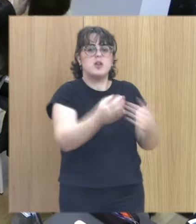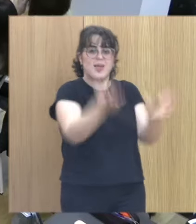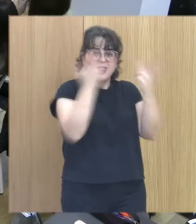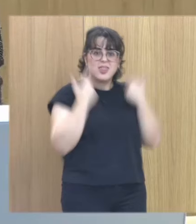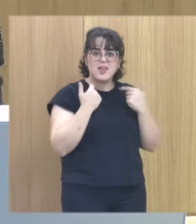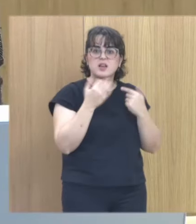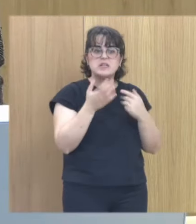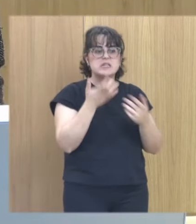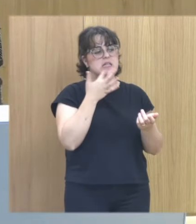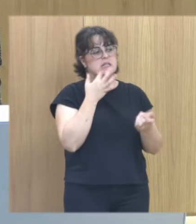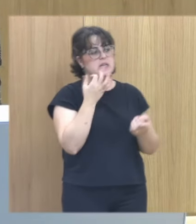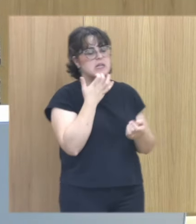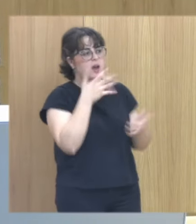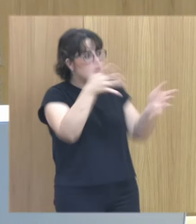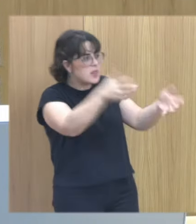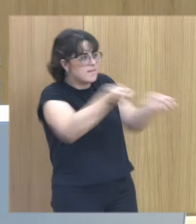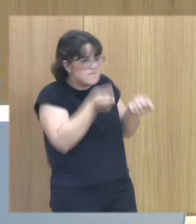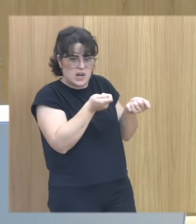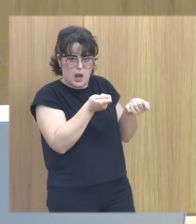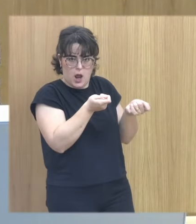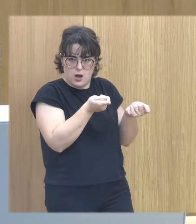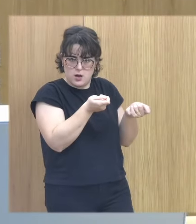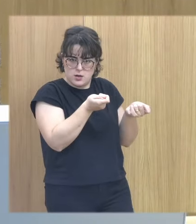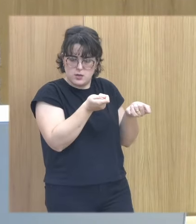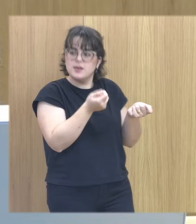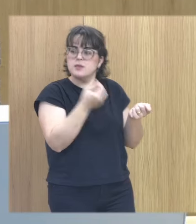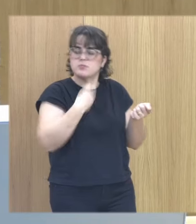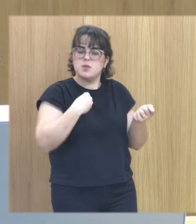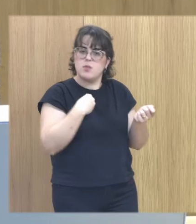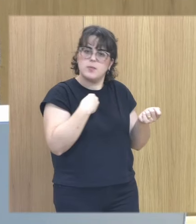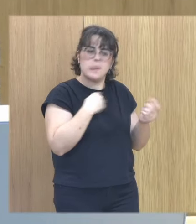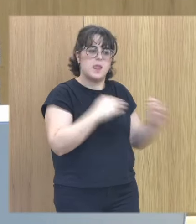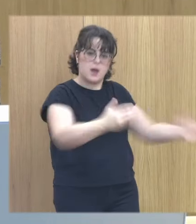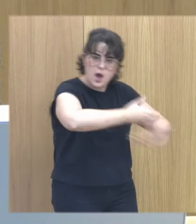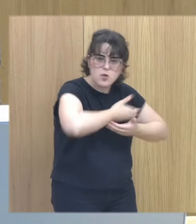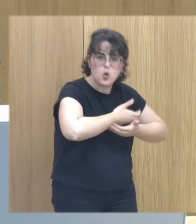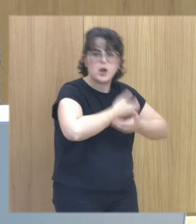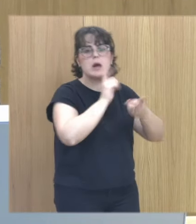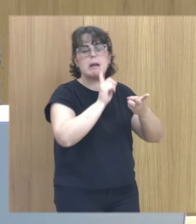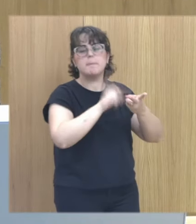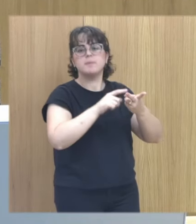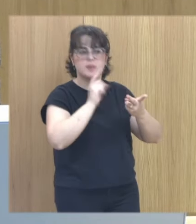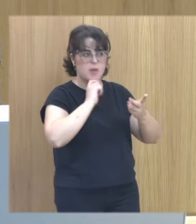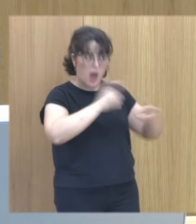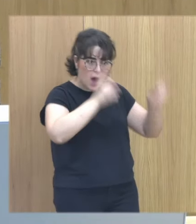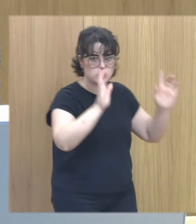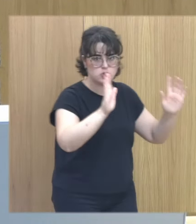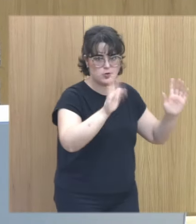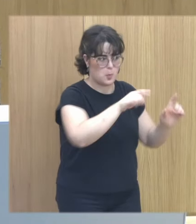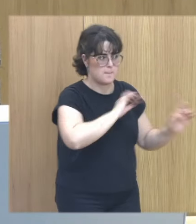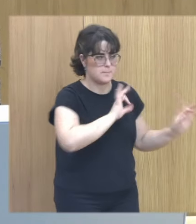si tenemos que frenarle y tenemos que o sea por un lado acogerlo pero por otro lado también poder advertir de que quizá no está